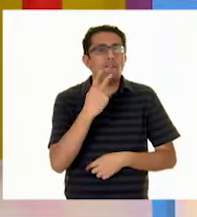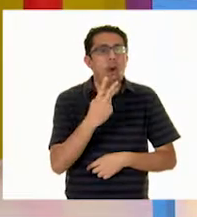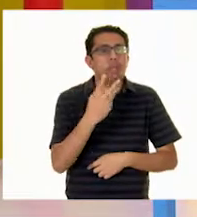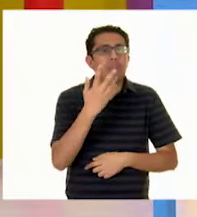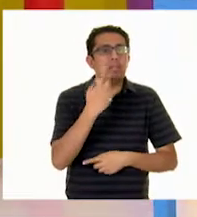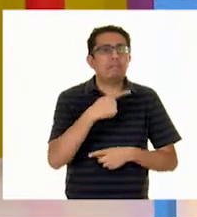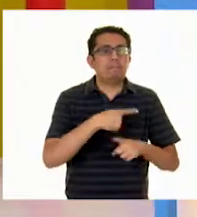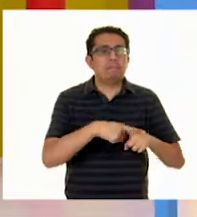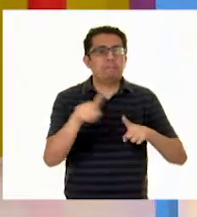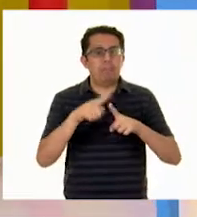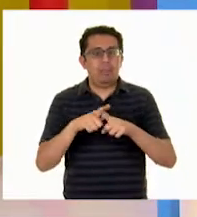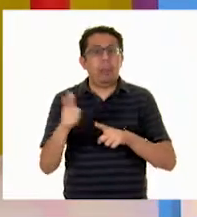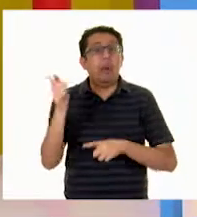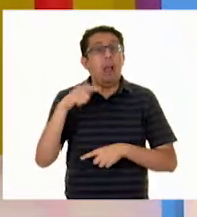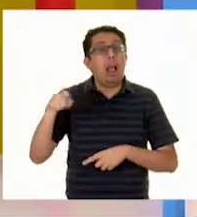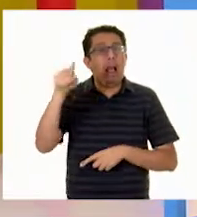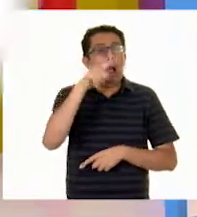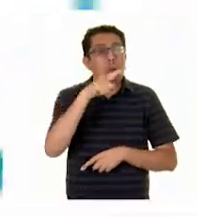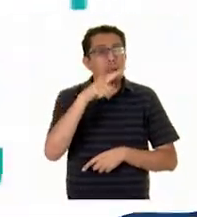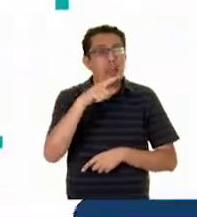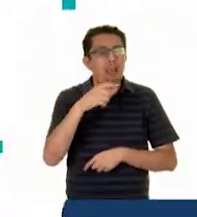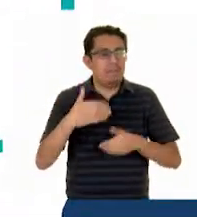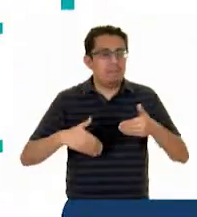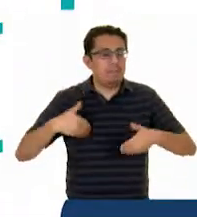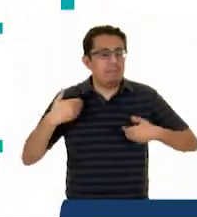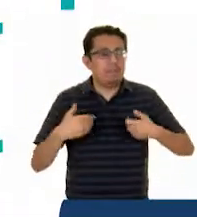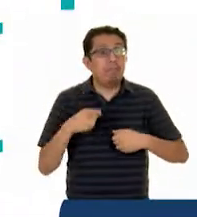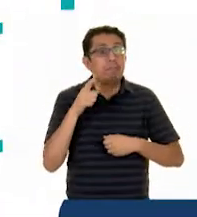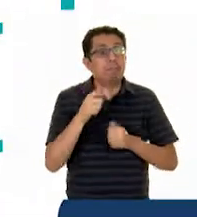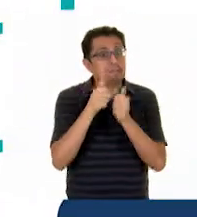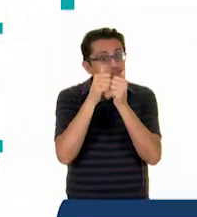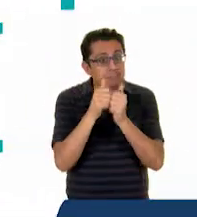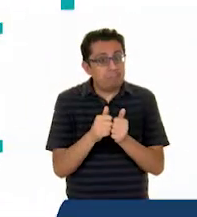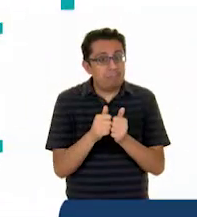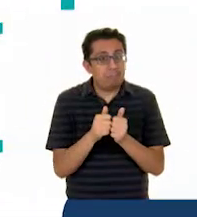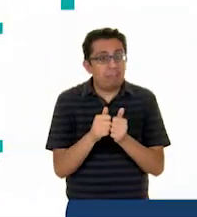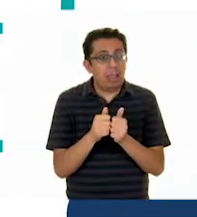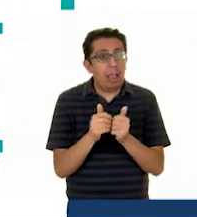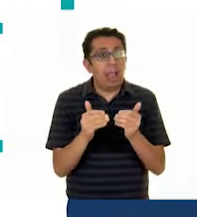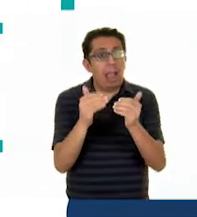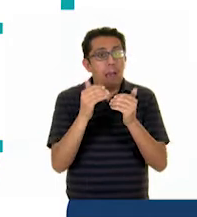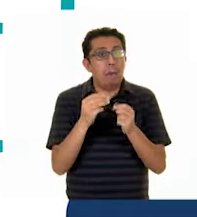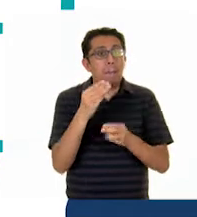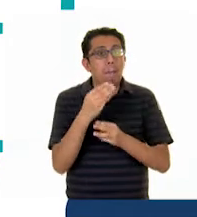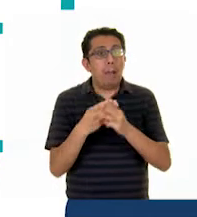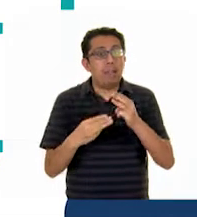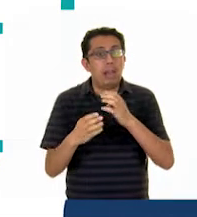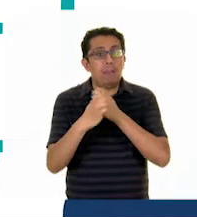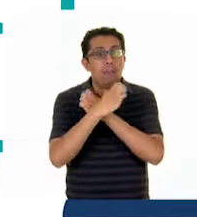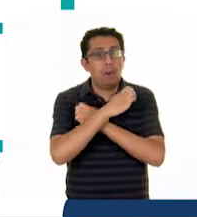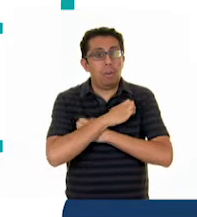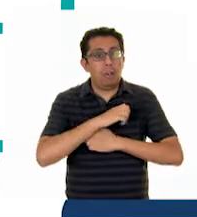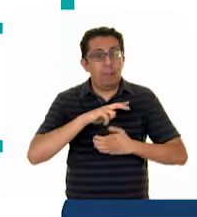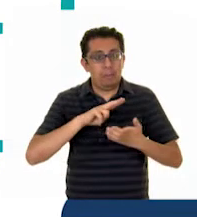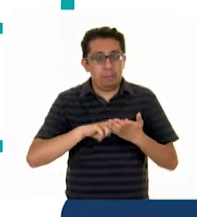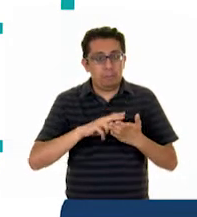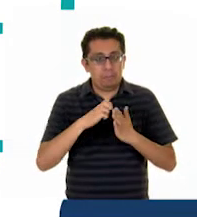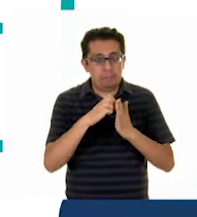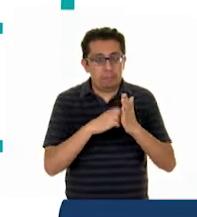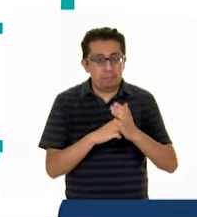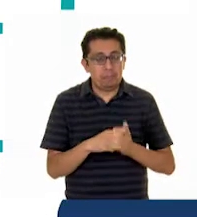hayan Disfrutado tanto Como nosotros Y no te vayas Porque continuamos Con formación Cívica Y ética